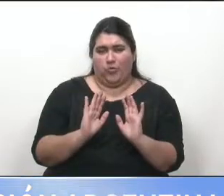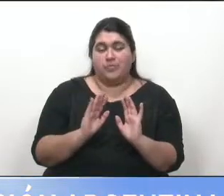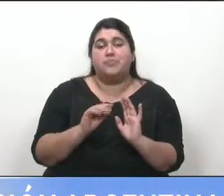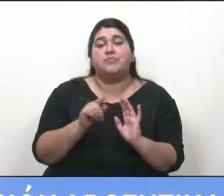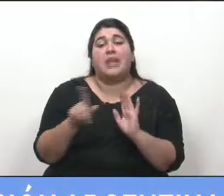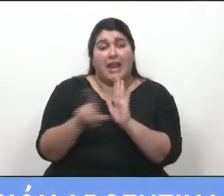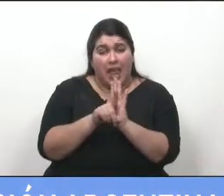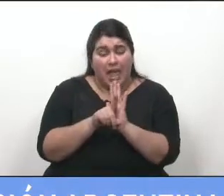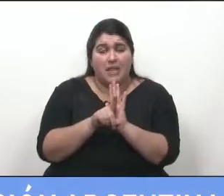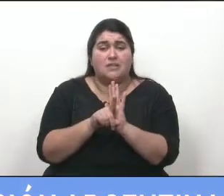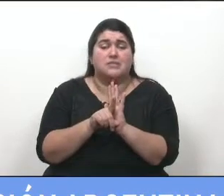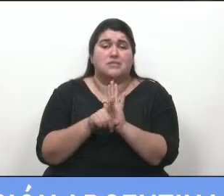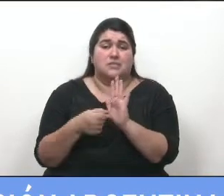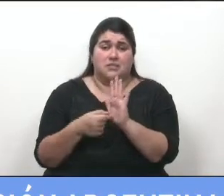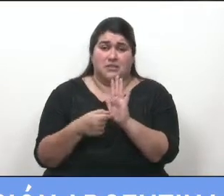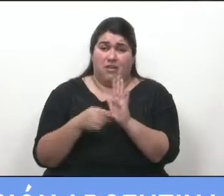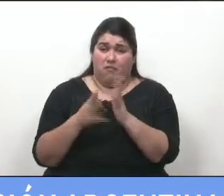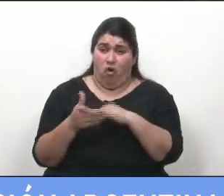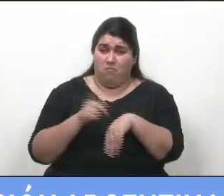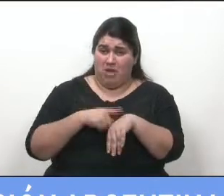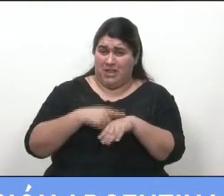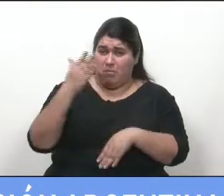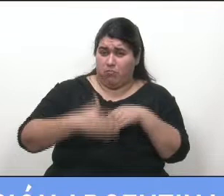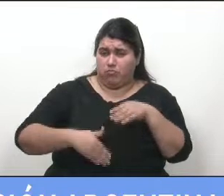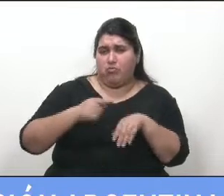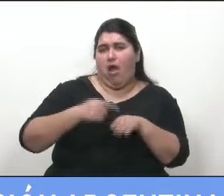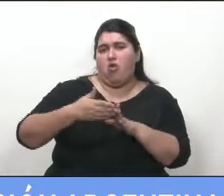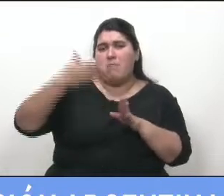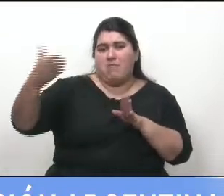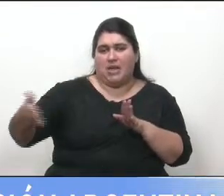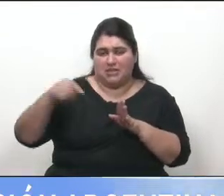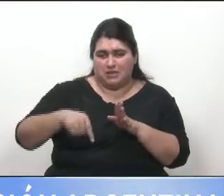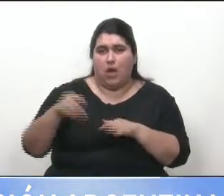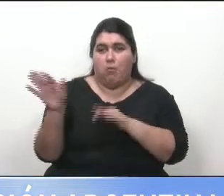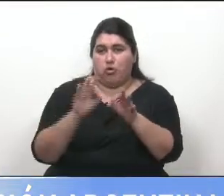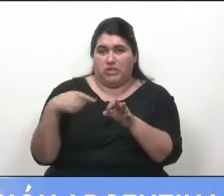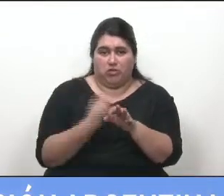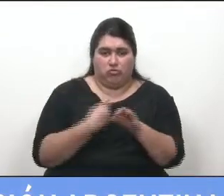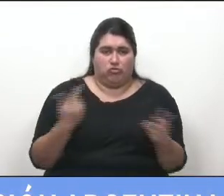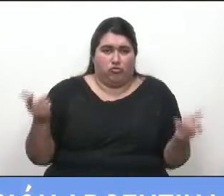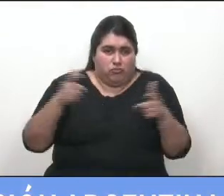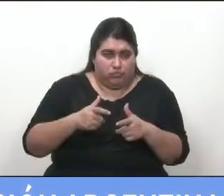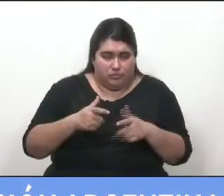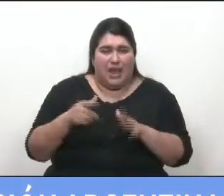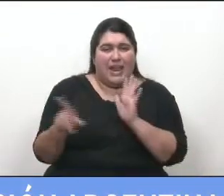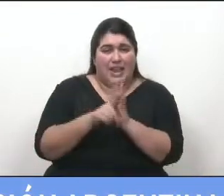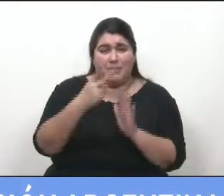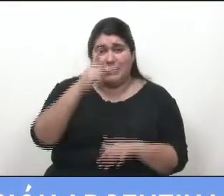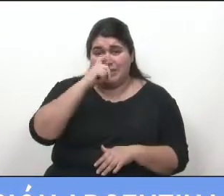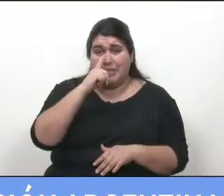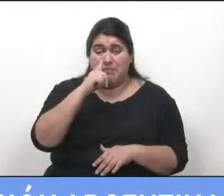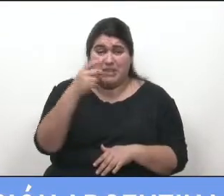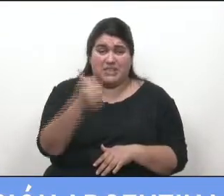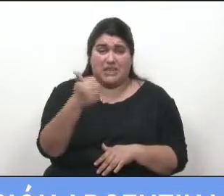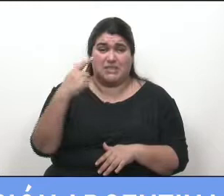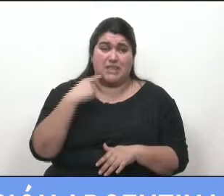ley a la que se le restituye la vigencia de un capítulo por el proyecto que estamos tratando, que es la ley 27.613,